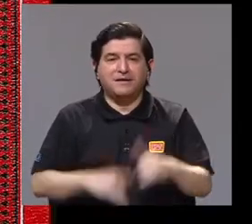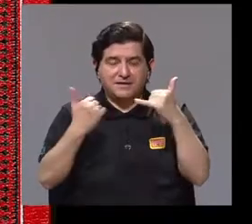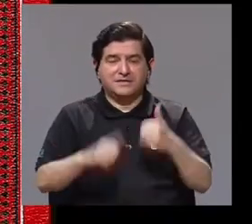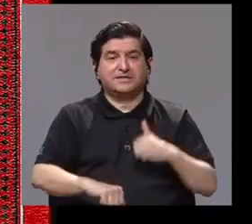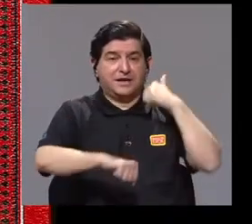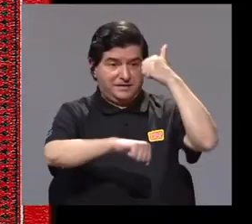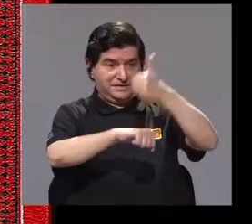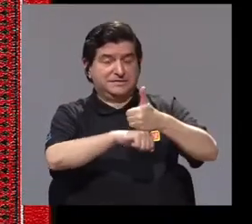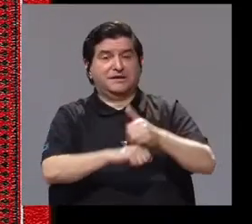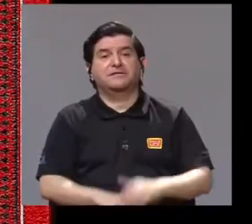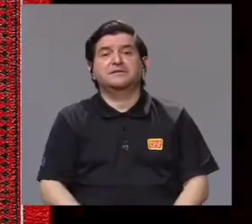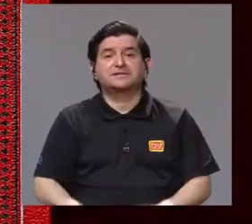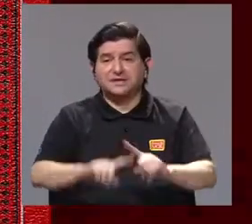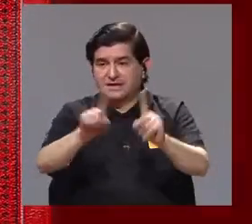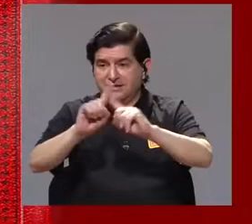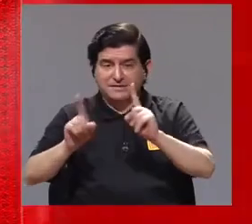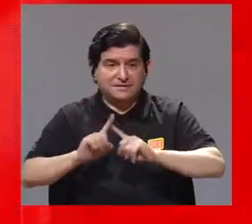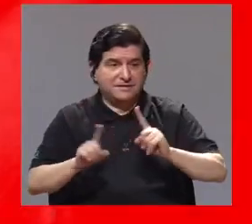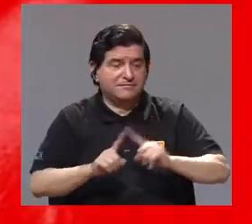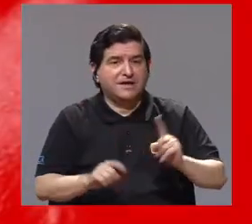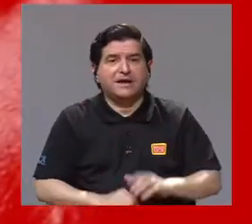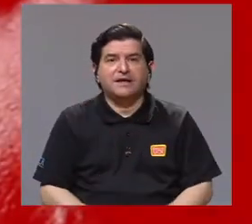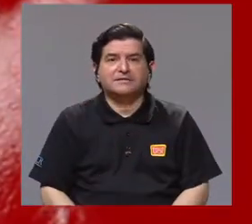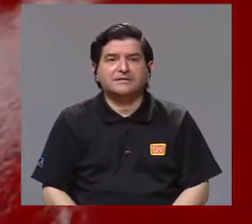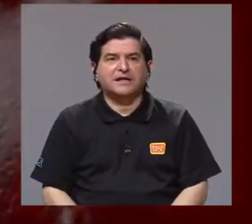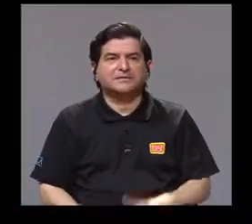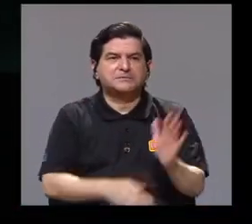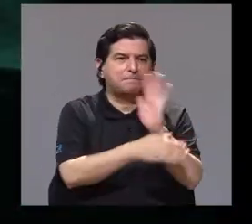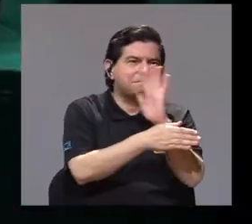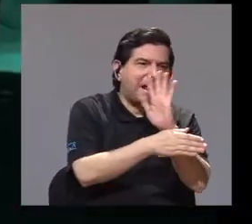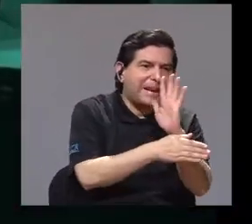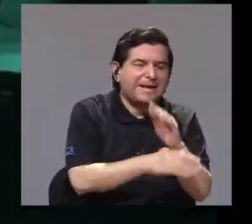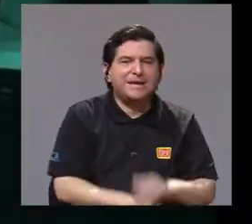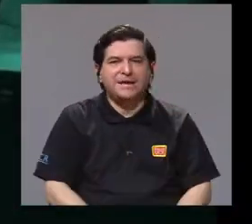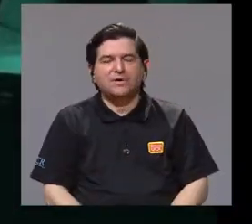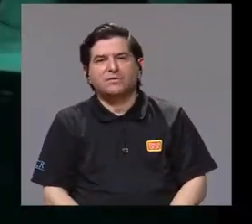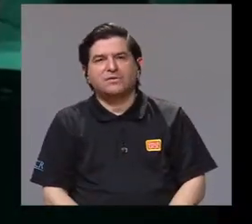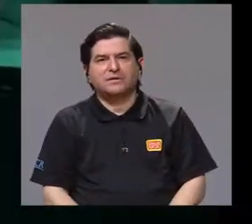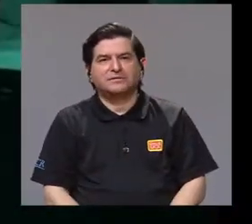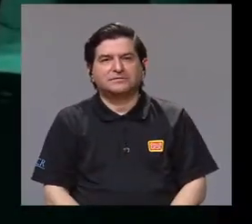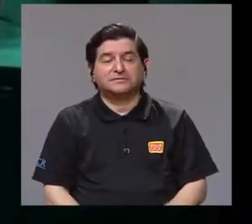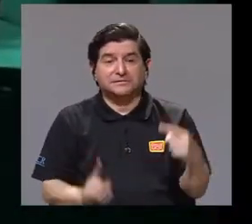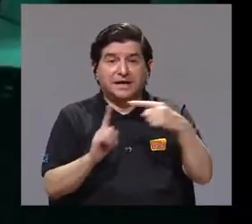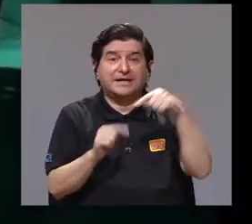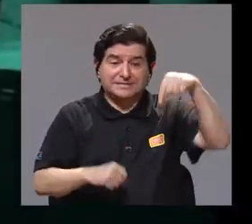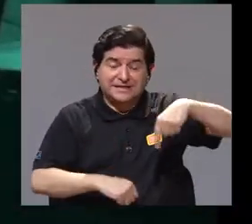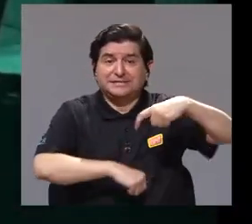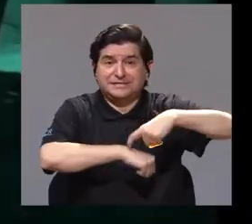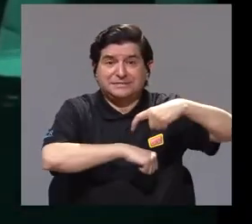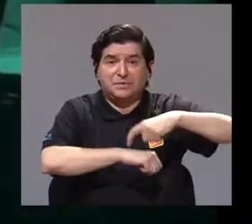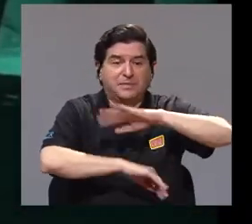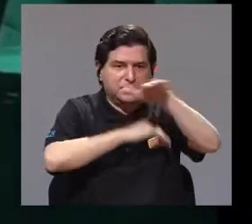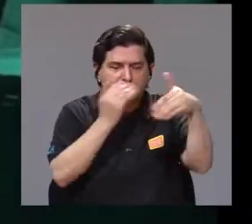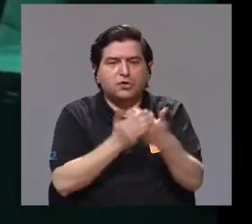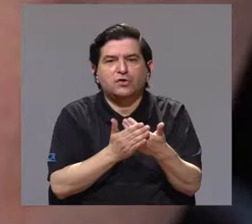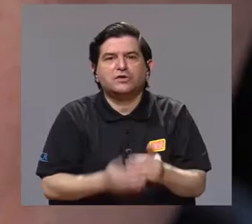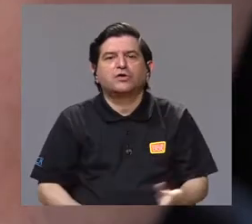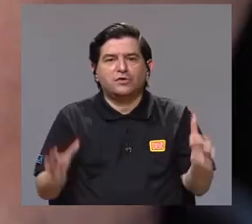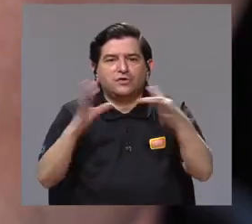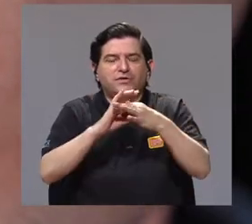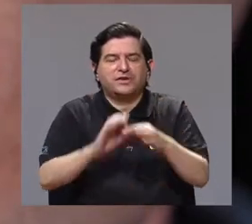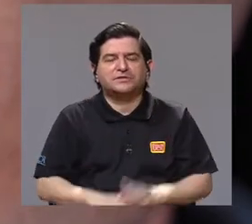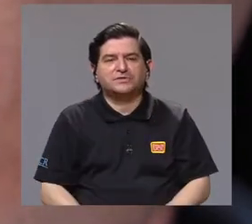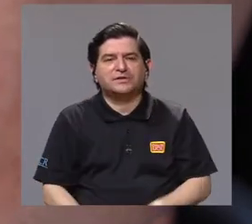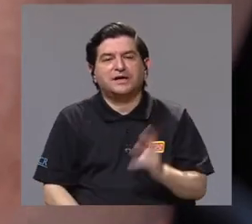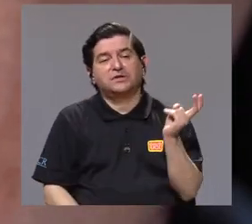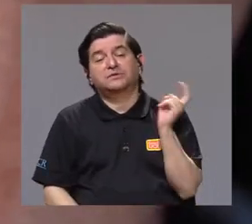puesta en escena de diferentes películas, bueno, hasta el día de hoy hay de todo con